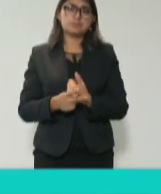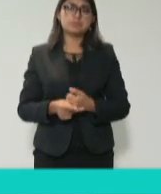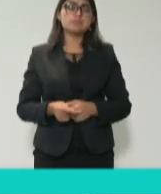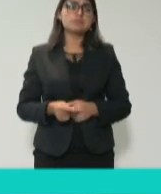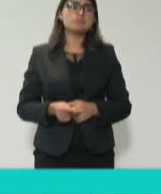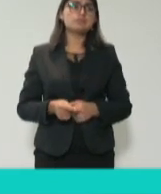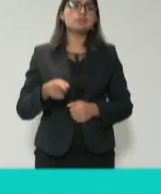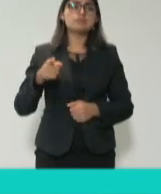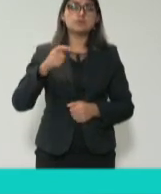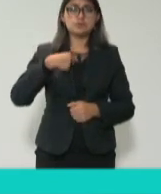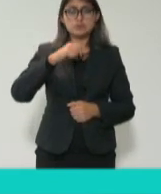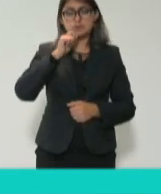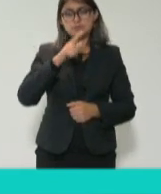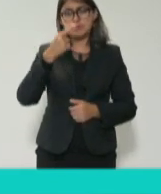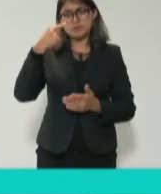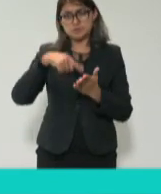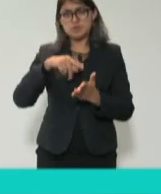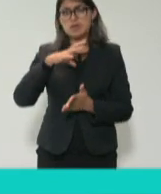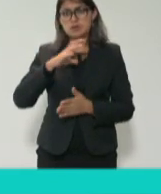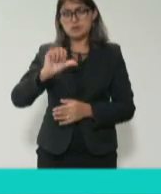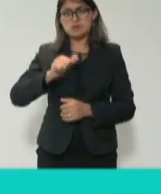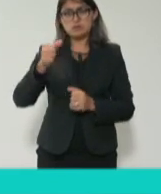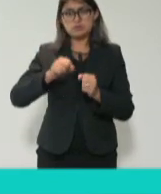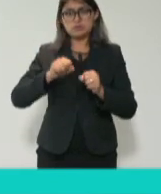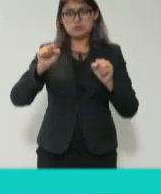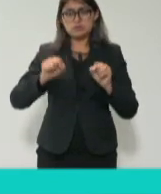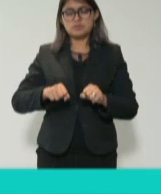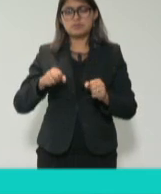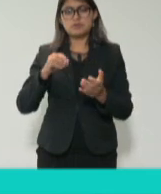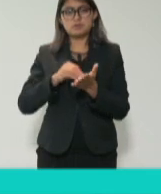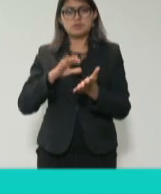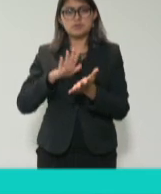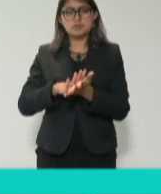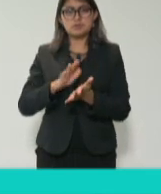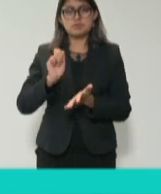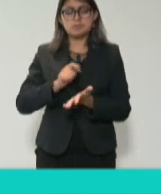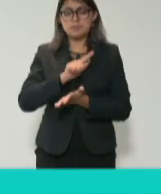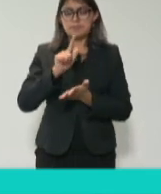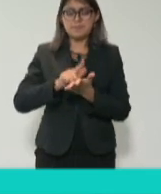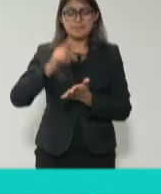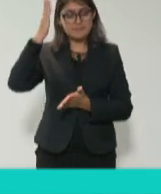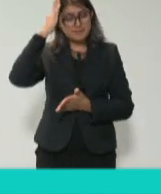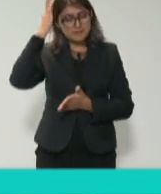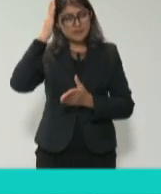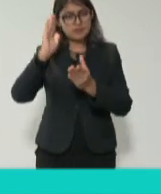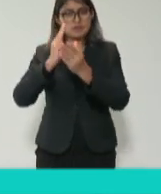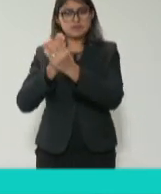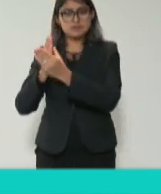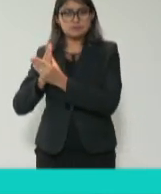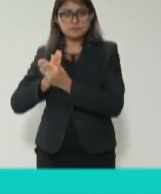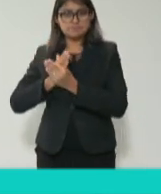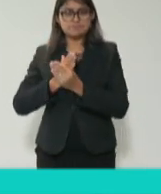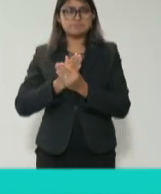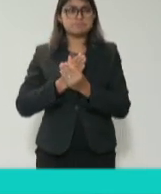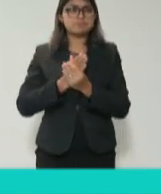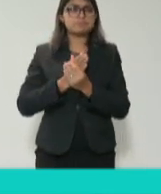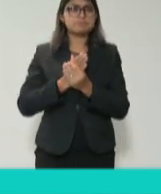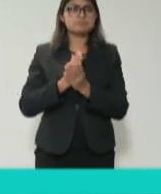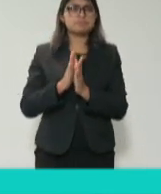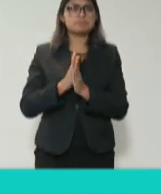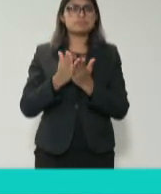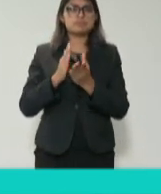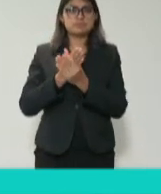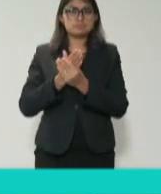hay otro sistema que también fue ya constituido por la Ley General de Archivos y que el 13 de noviembre se